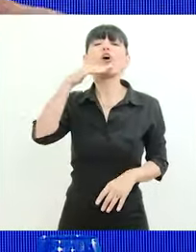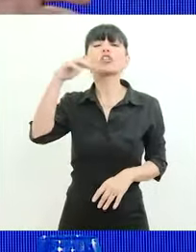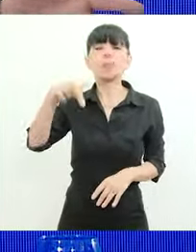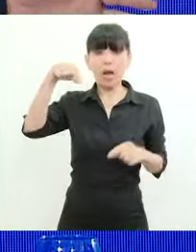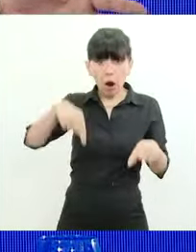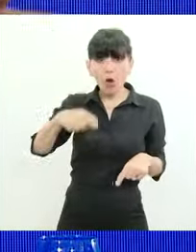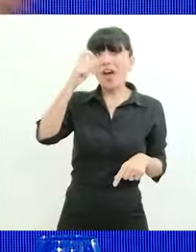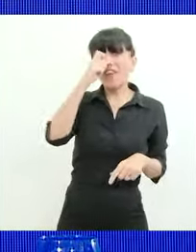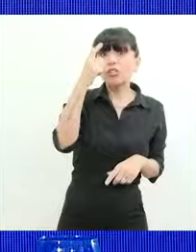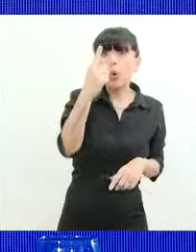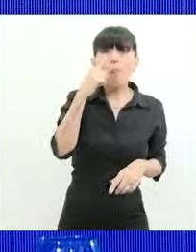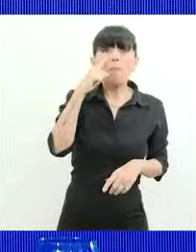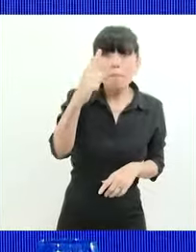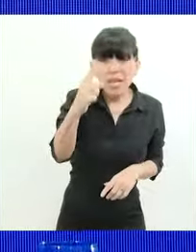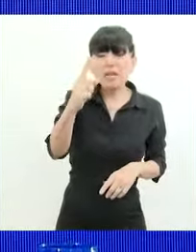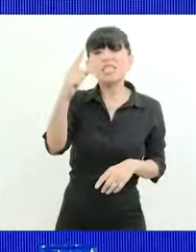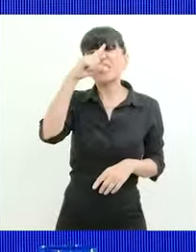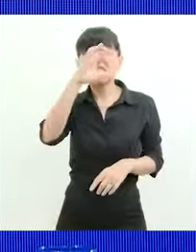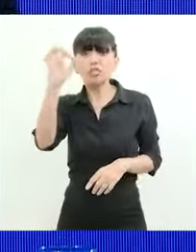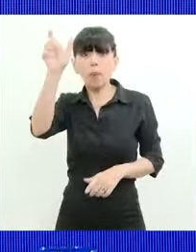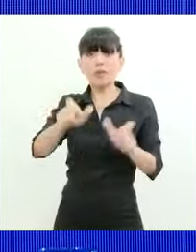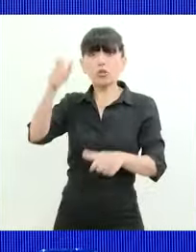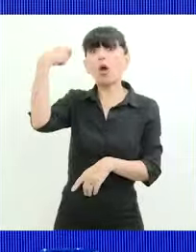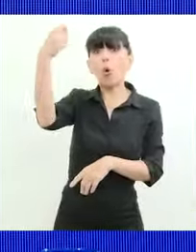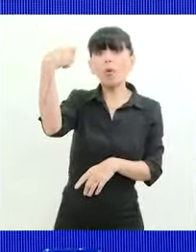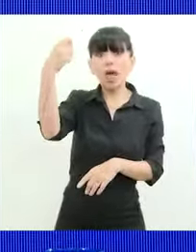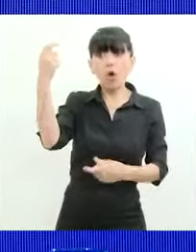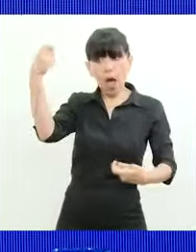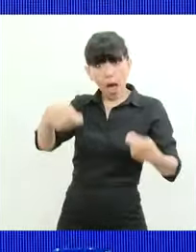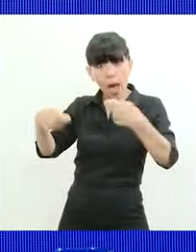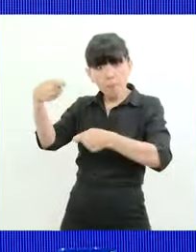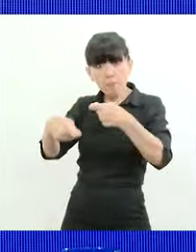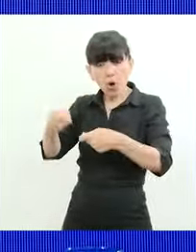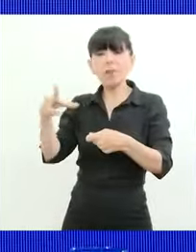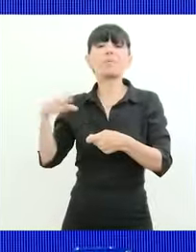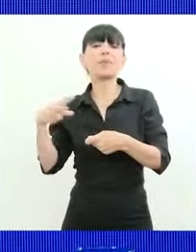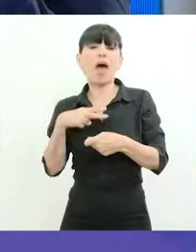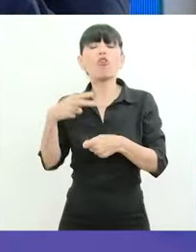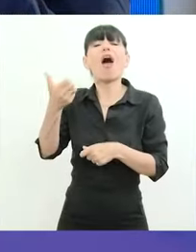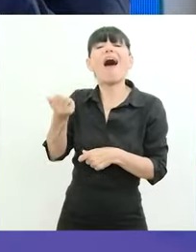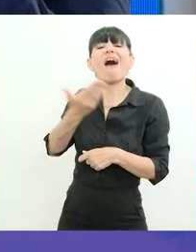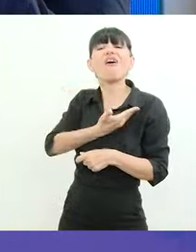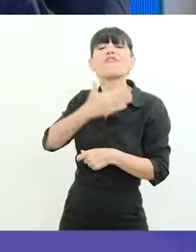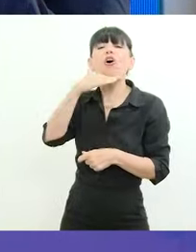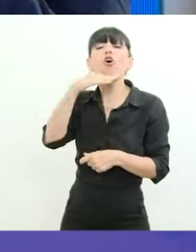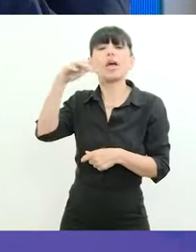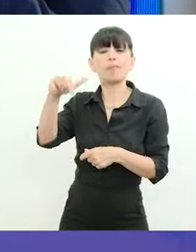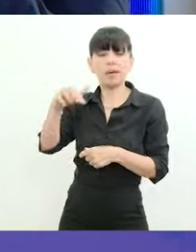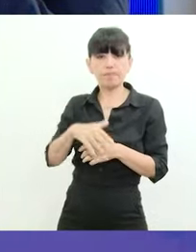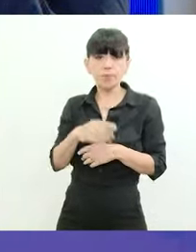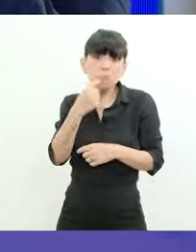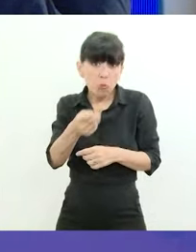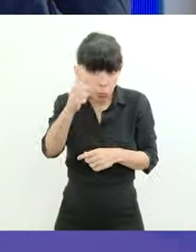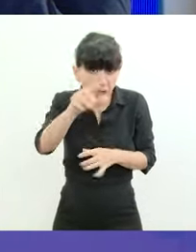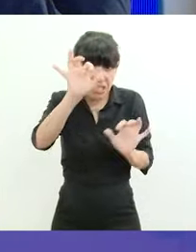21.760 jubilados que hicieron los aportes de 6 jubilados por el sistema de AFJP yo le pregunto a algunos de ustedes si saben